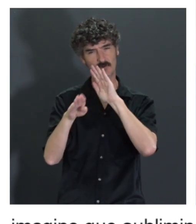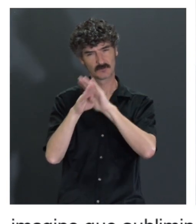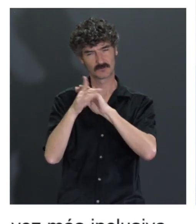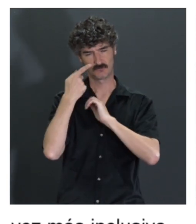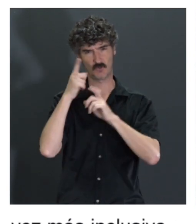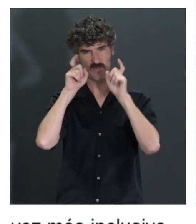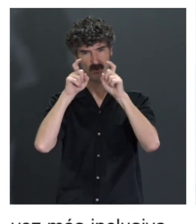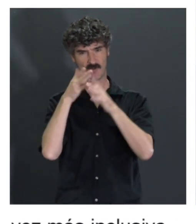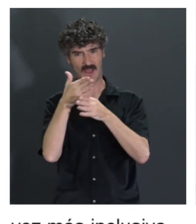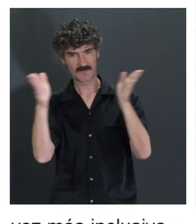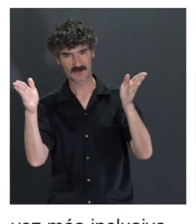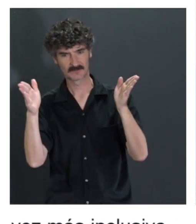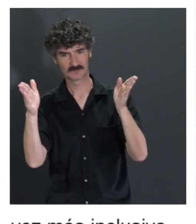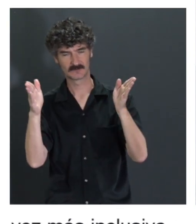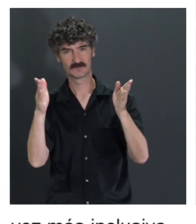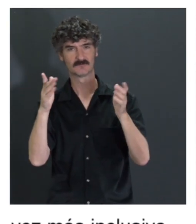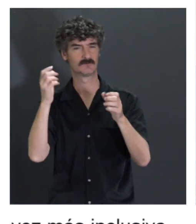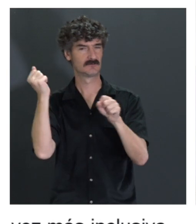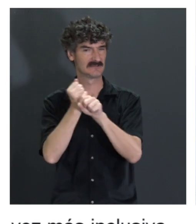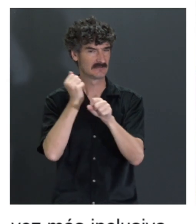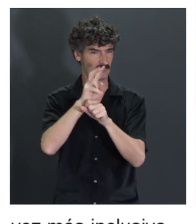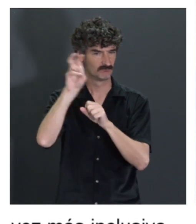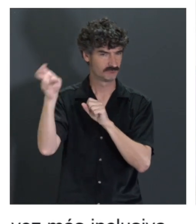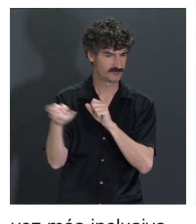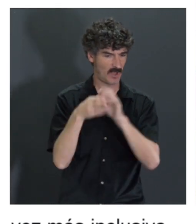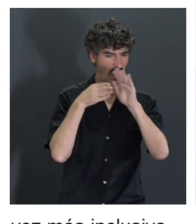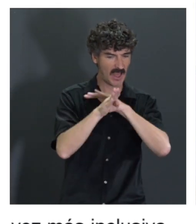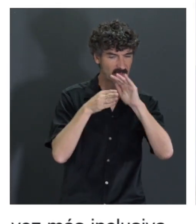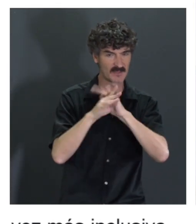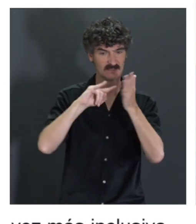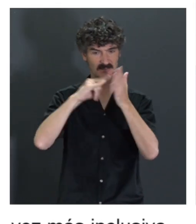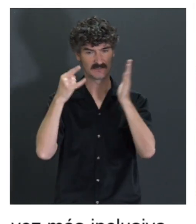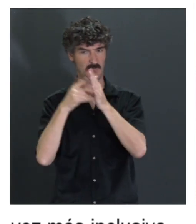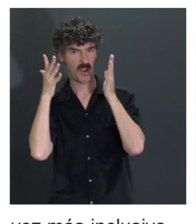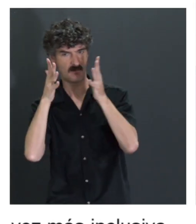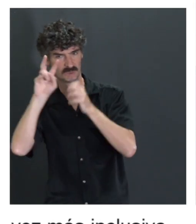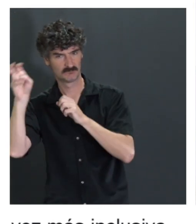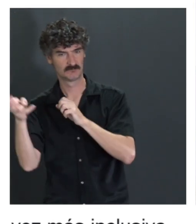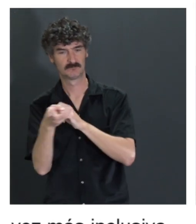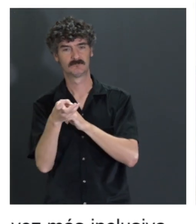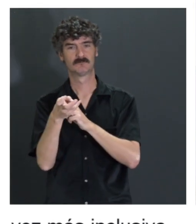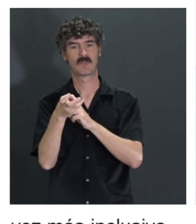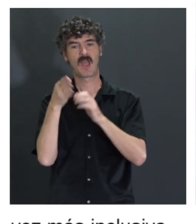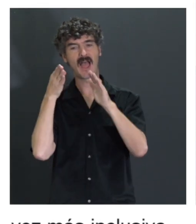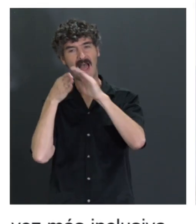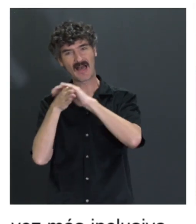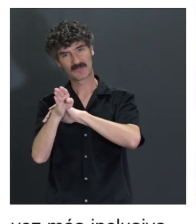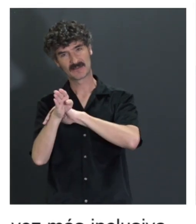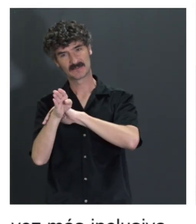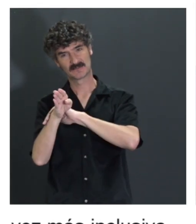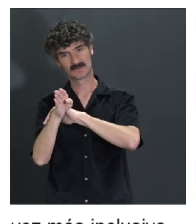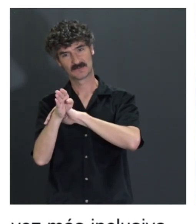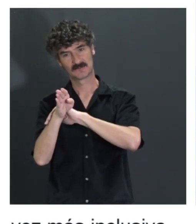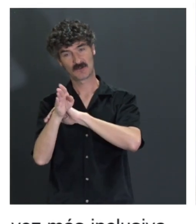abierta, pues toda la parte de los MOOCs, he trabajado mucha accesibilidad en esos sistemas recomendadores para que el acceso a los recursos